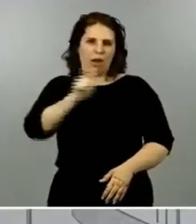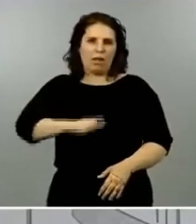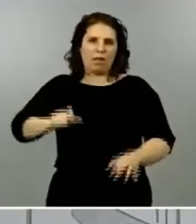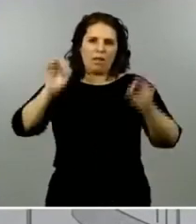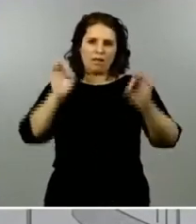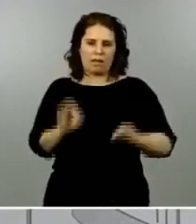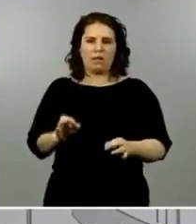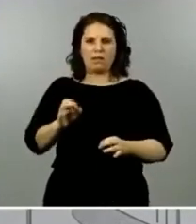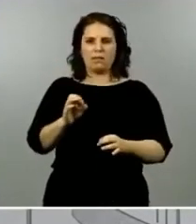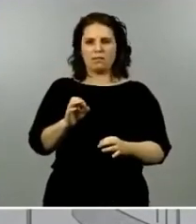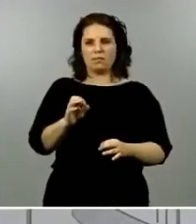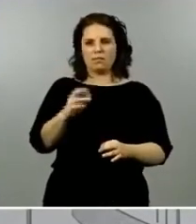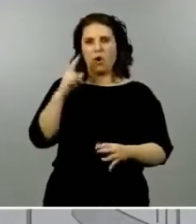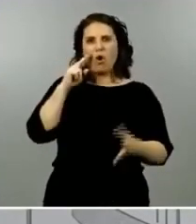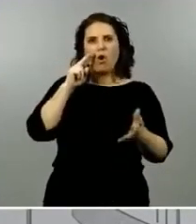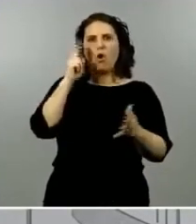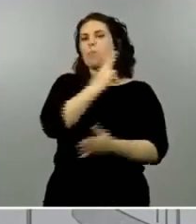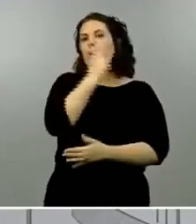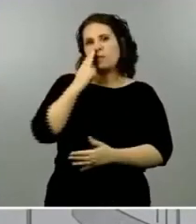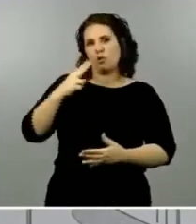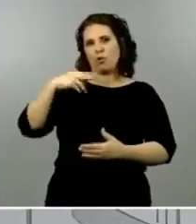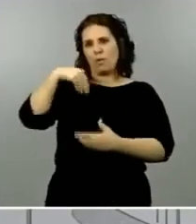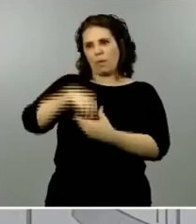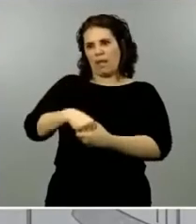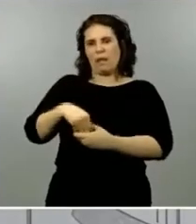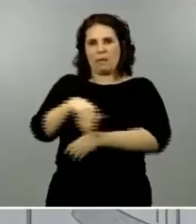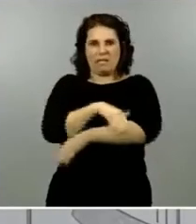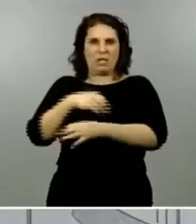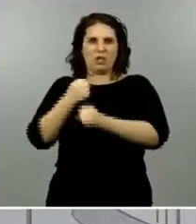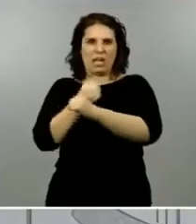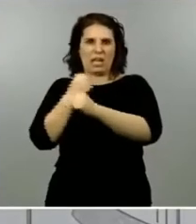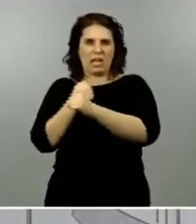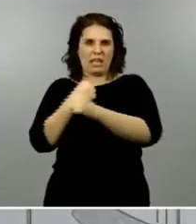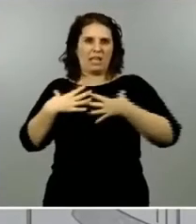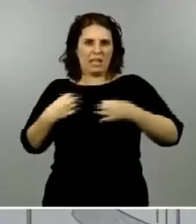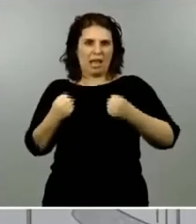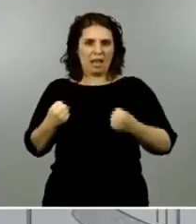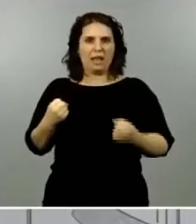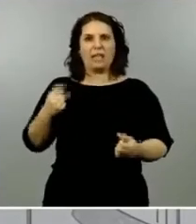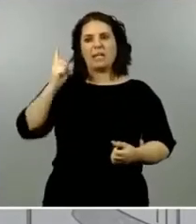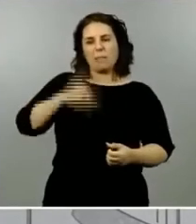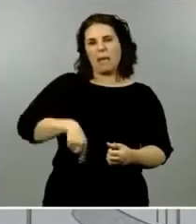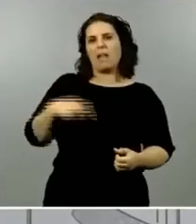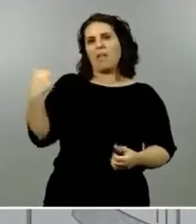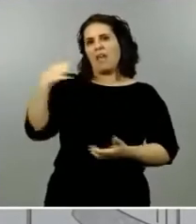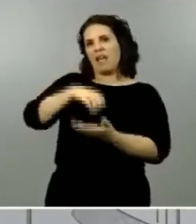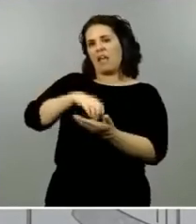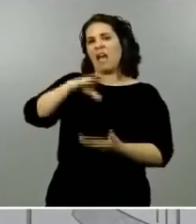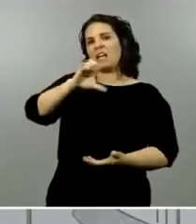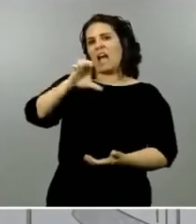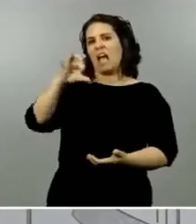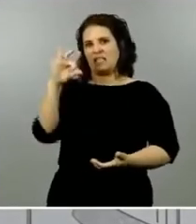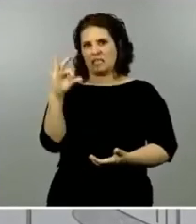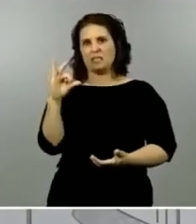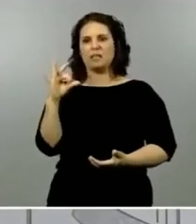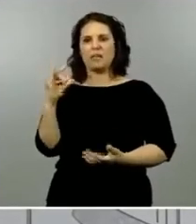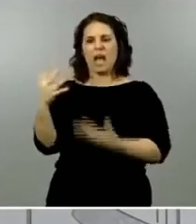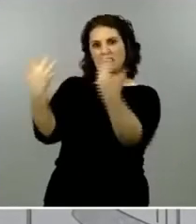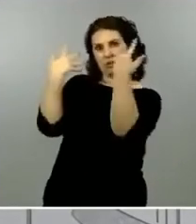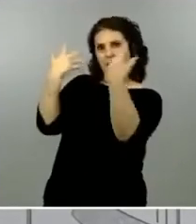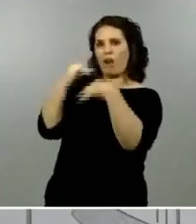están en el Ministerio de Sanidad y lógicamente también del CAES que es quien nos asesora y nos guía en esta cuestión tan